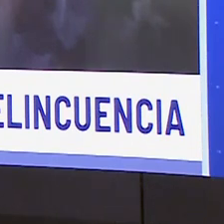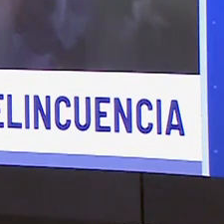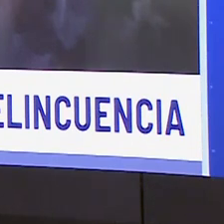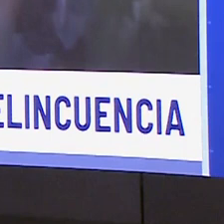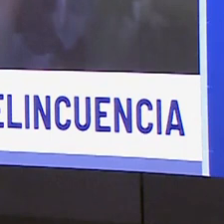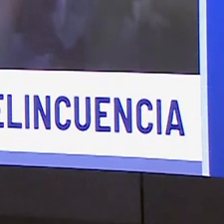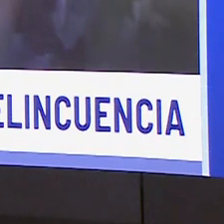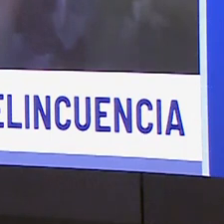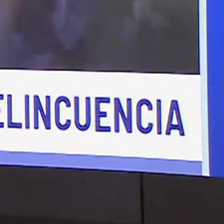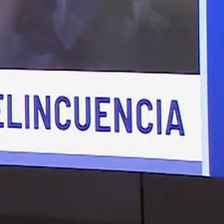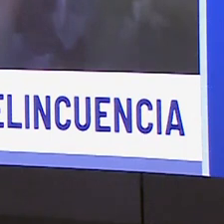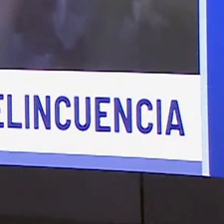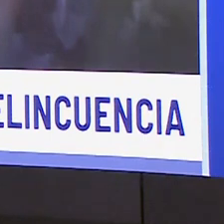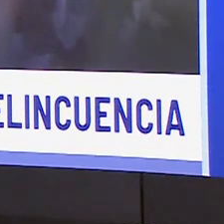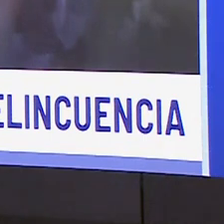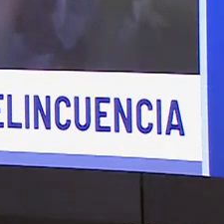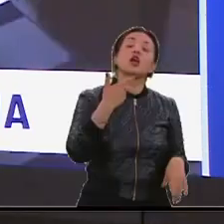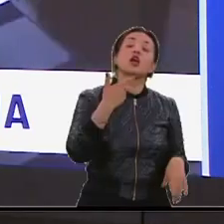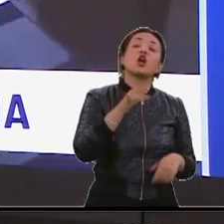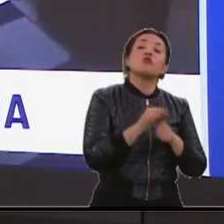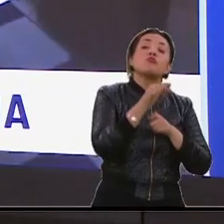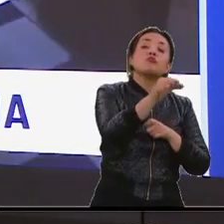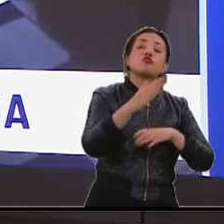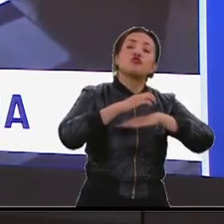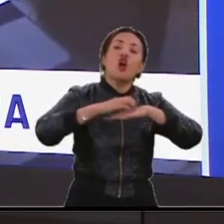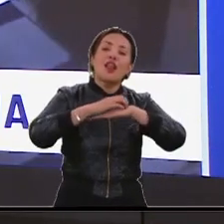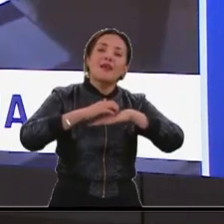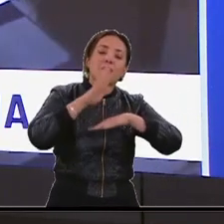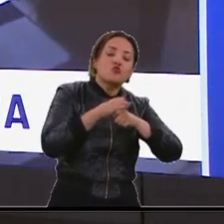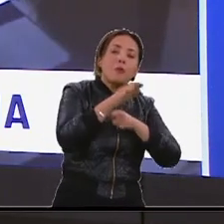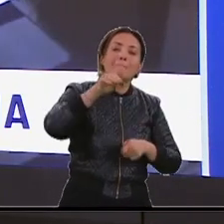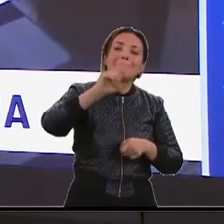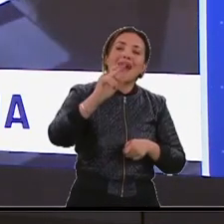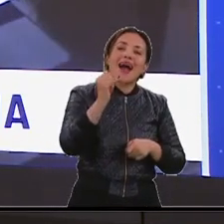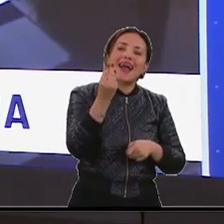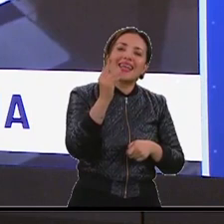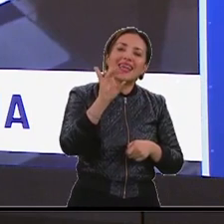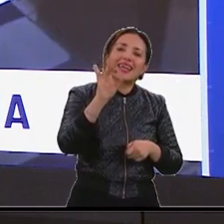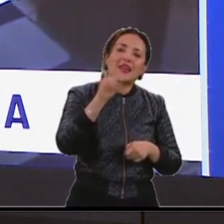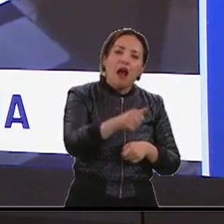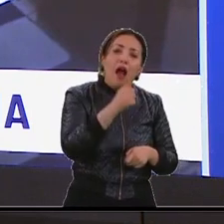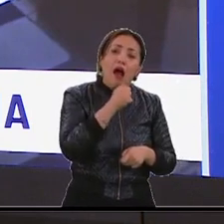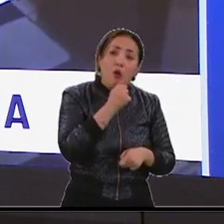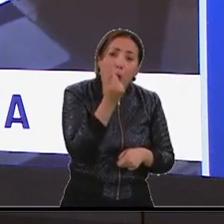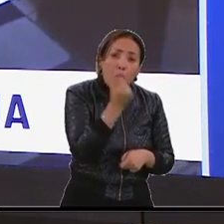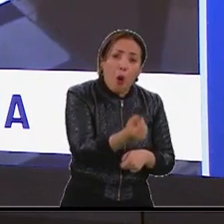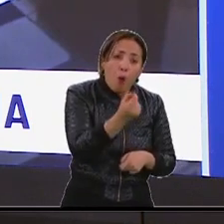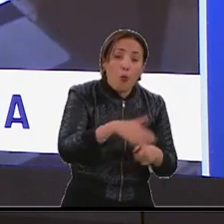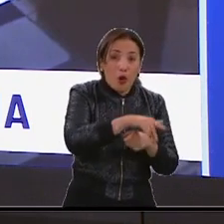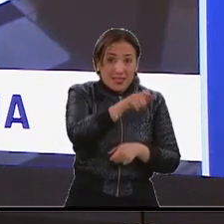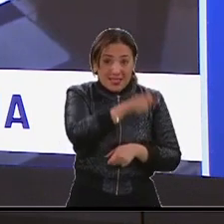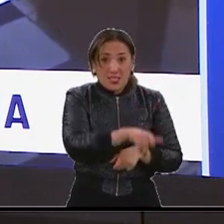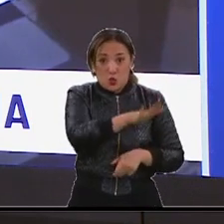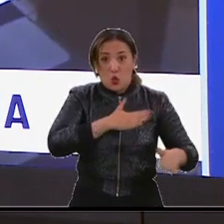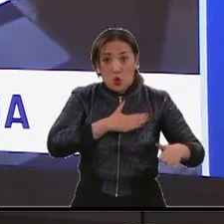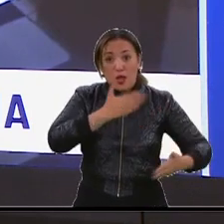exige mayor presencia de la policía. A denuncian que el servicio de agua es bastante precario en algunas zonas. Este comerciante se